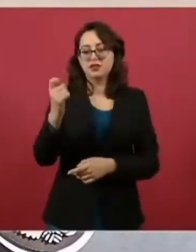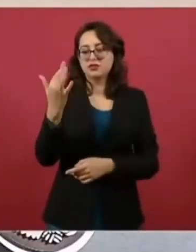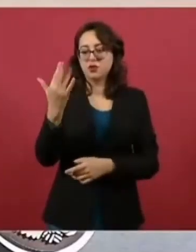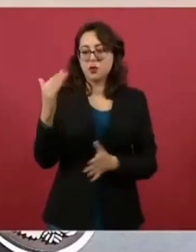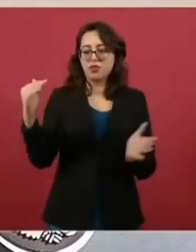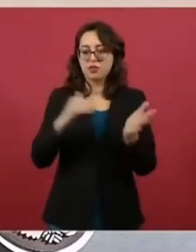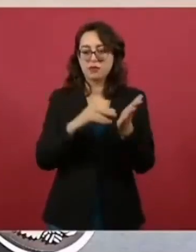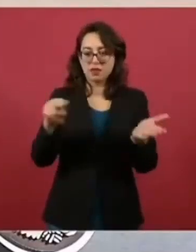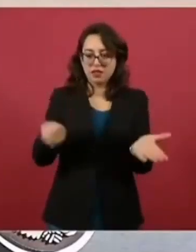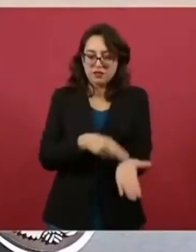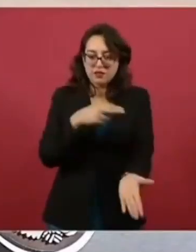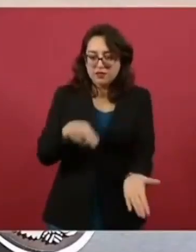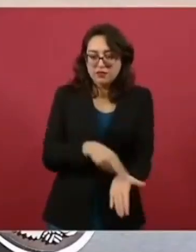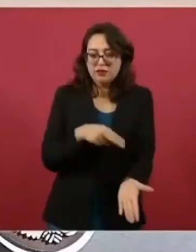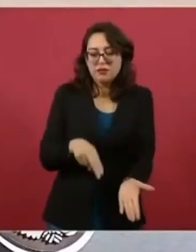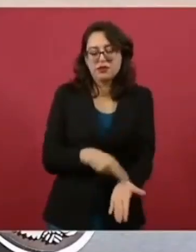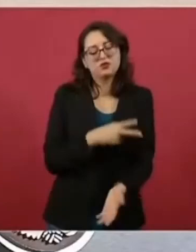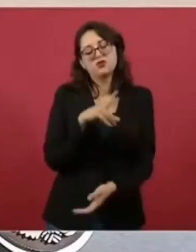Pero